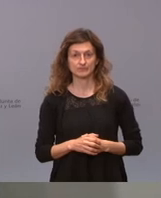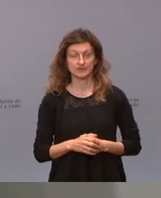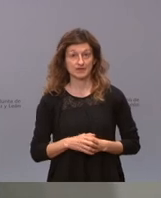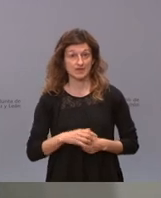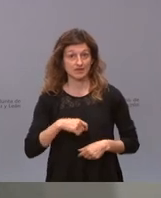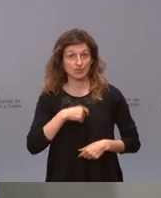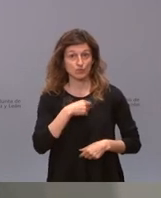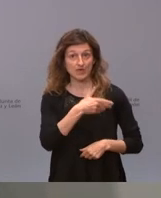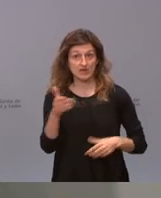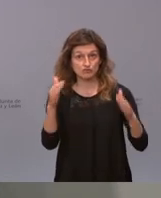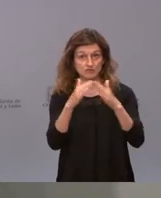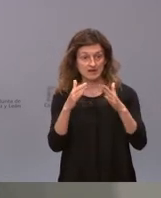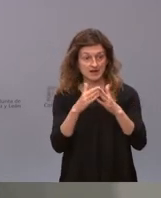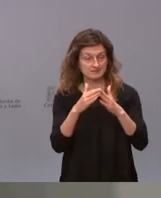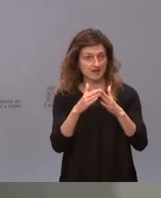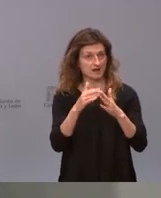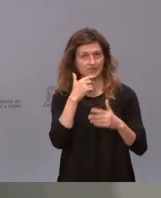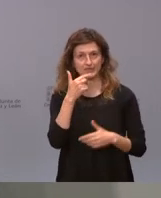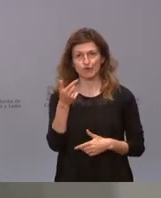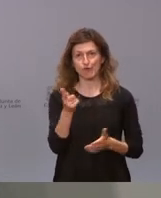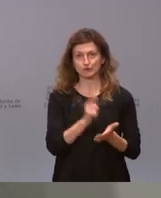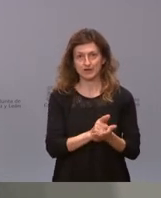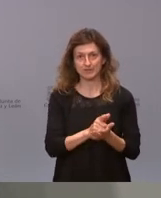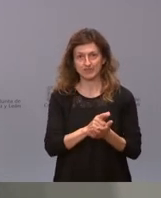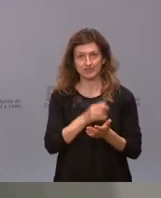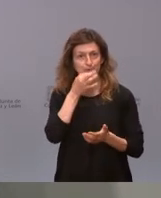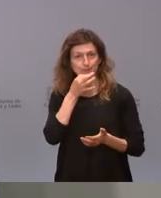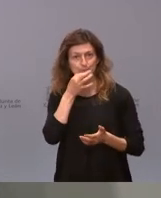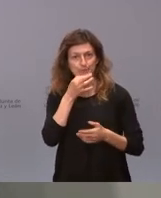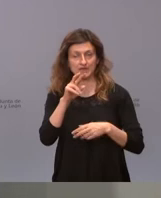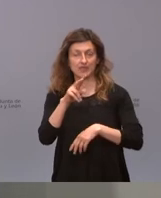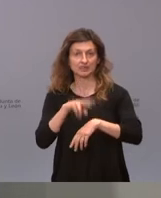ciudadanos en su casa me remito nuevamente a las palabras del delegado de gobierno